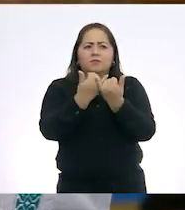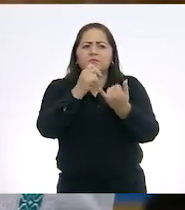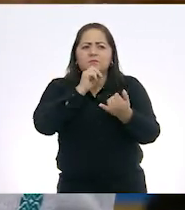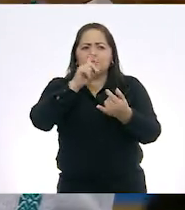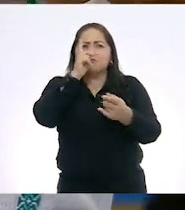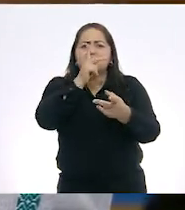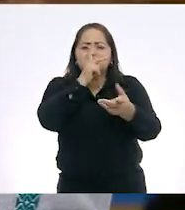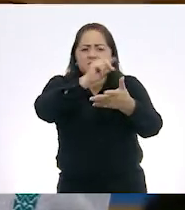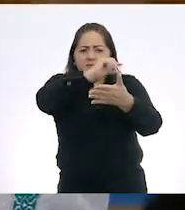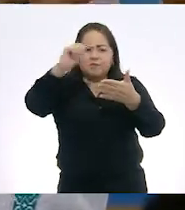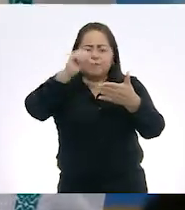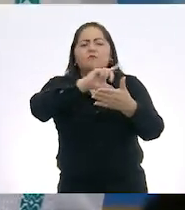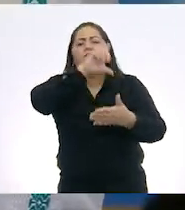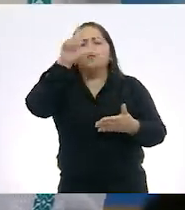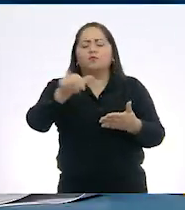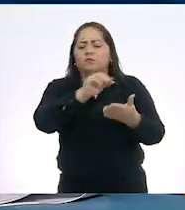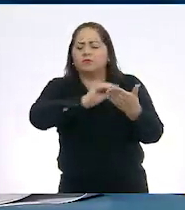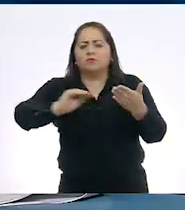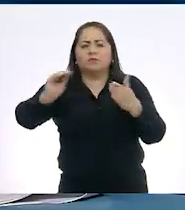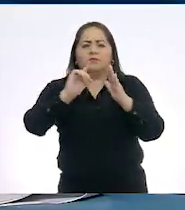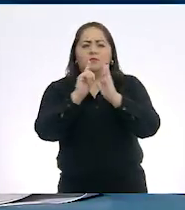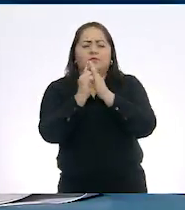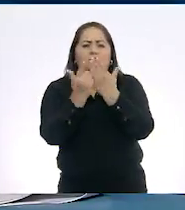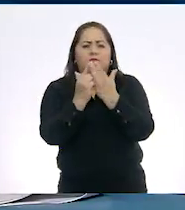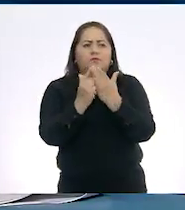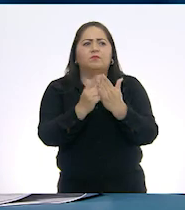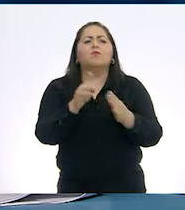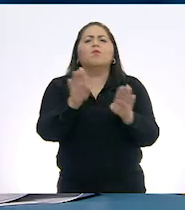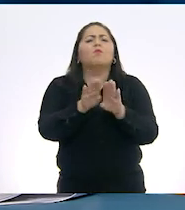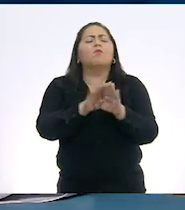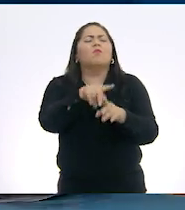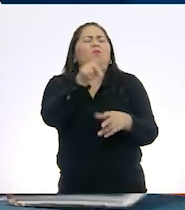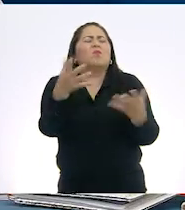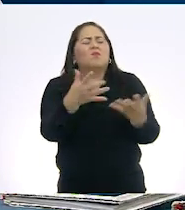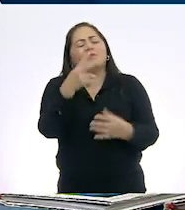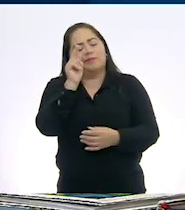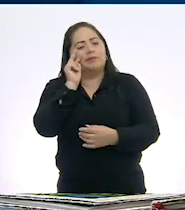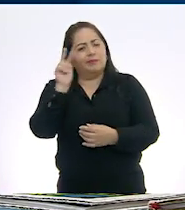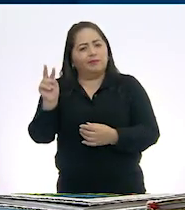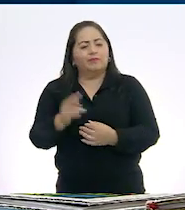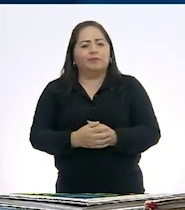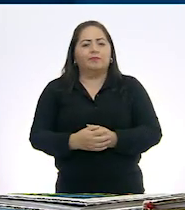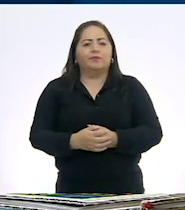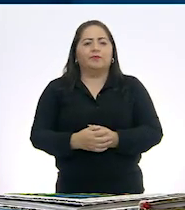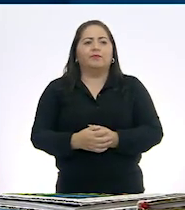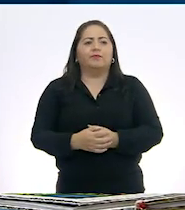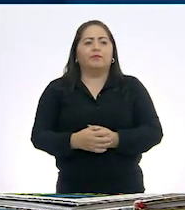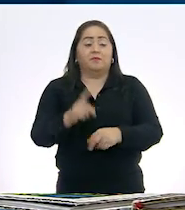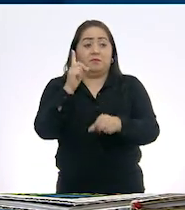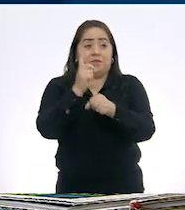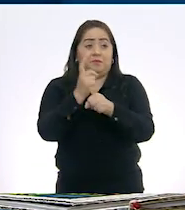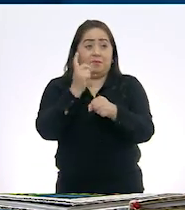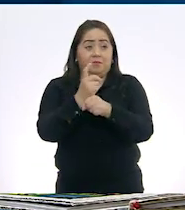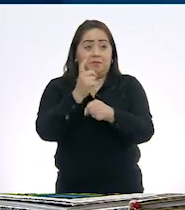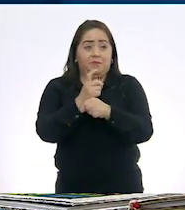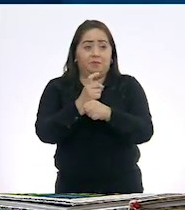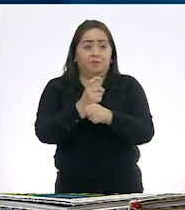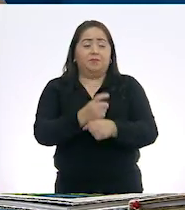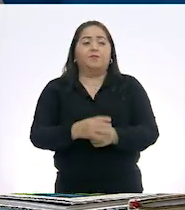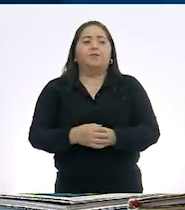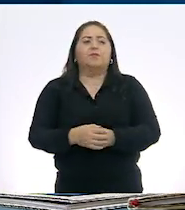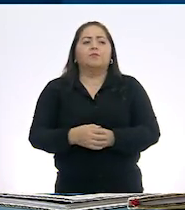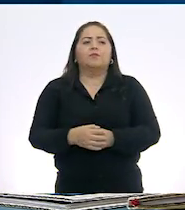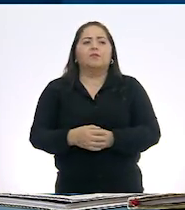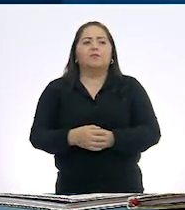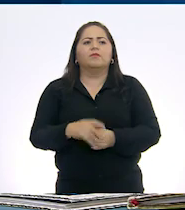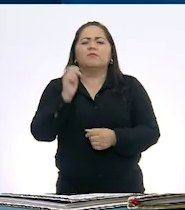textos y después lo puedes pasar a un libro digital. Bien, ¿cómo lo vamos a hacer? Bien, veamos. Primero, para ti Joaquín, ¿qué